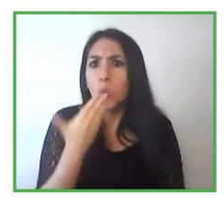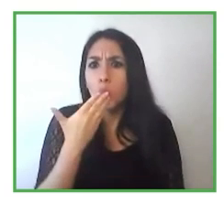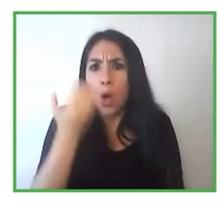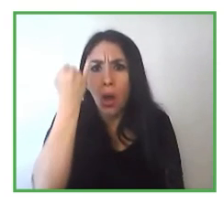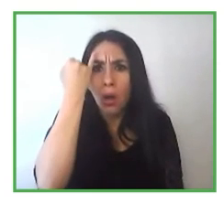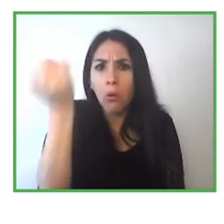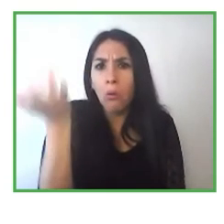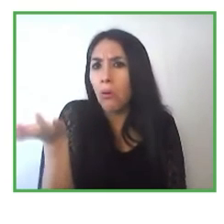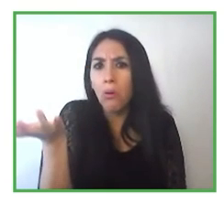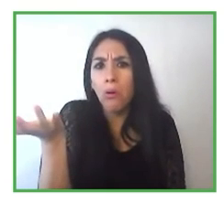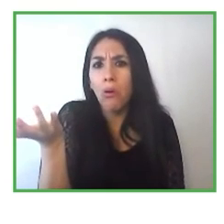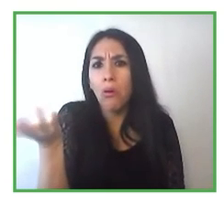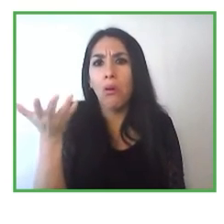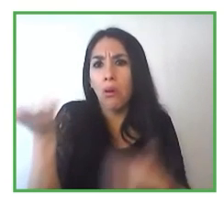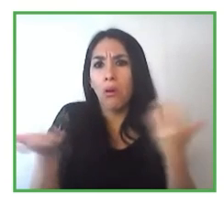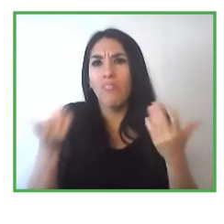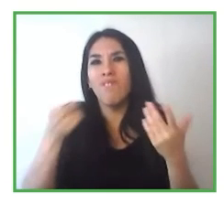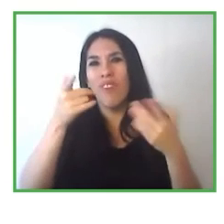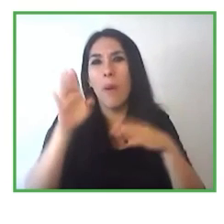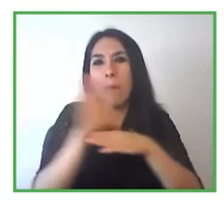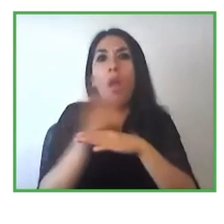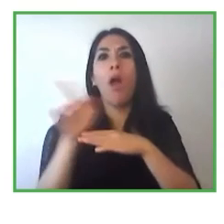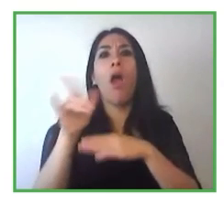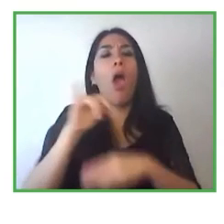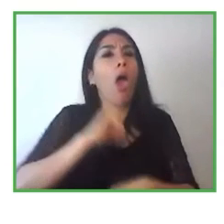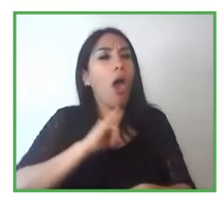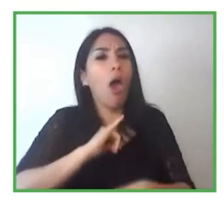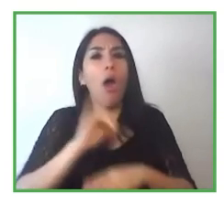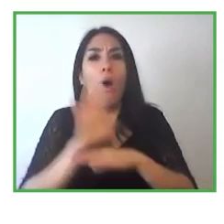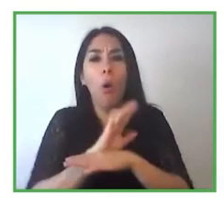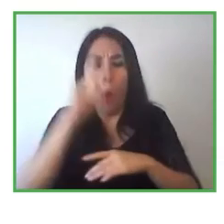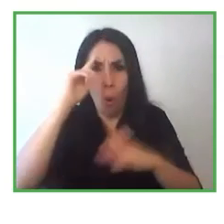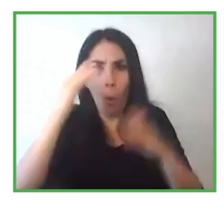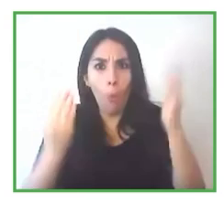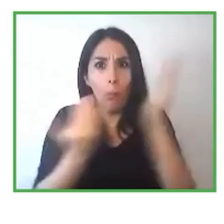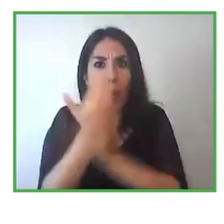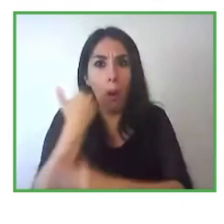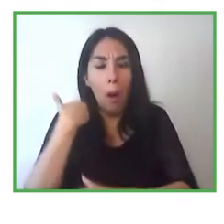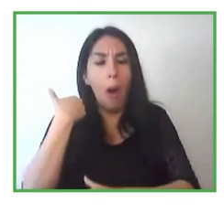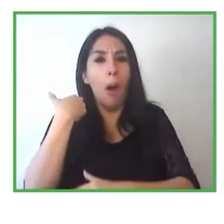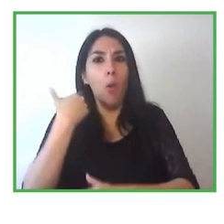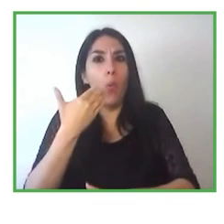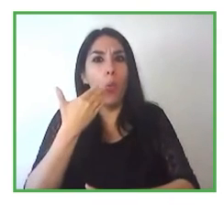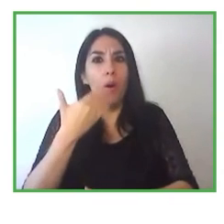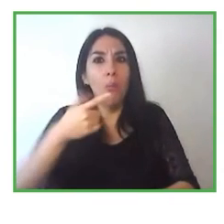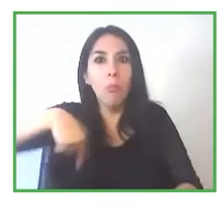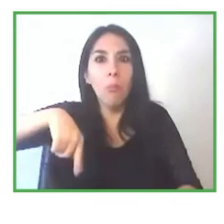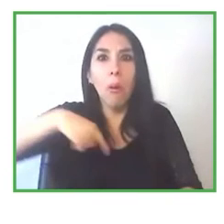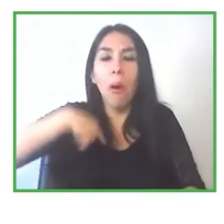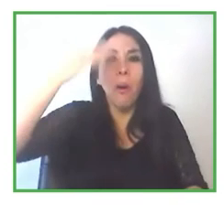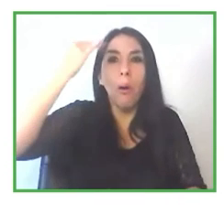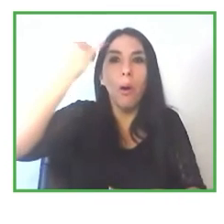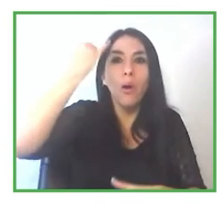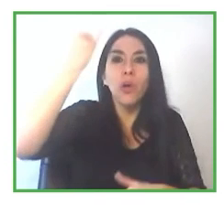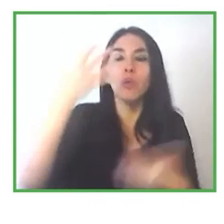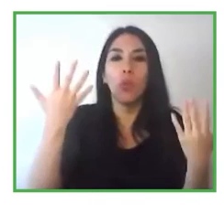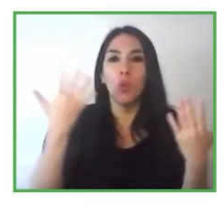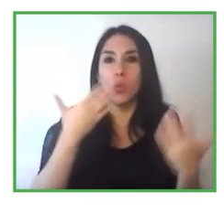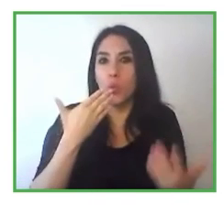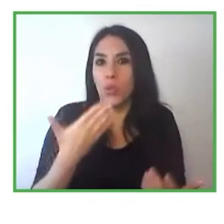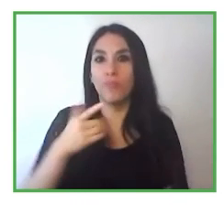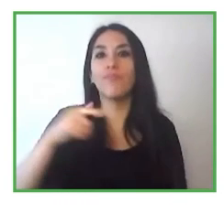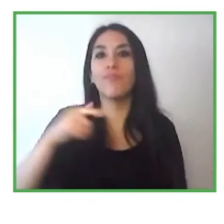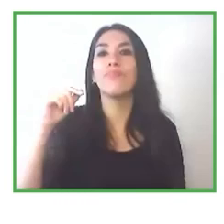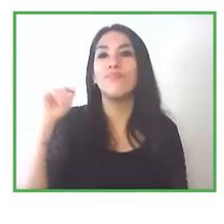para el empleador una gran novedad para nosotros un éxito y aquí quedamos todos en